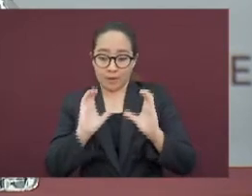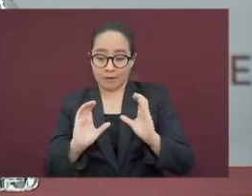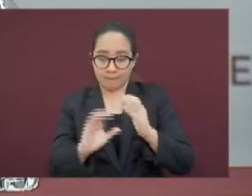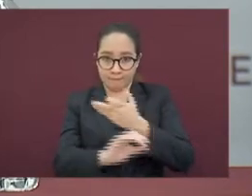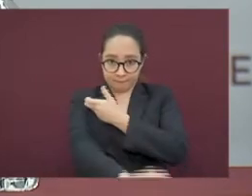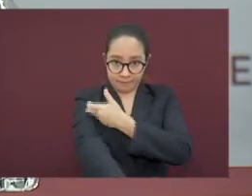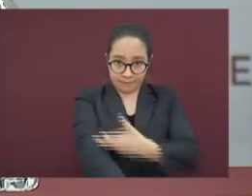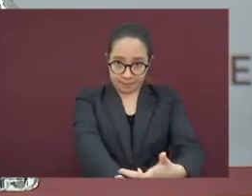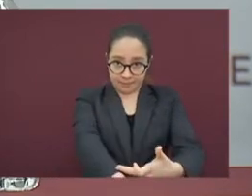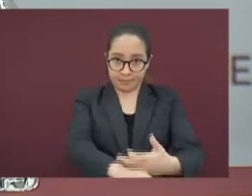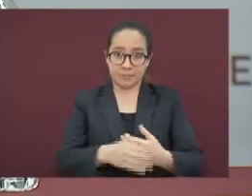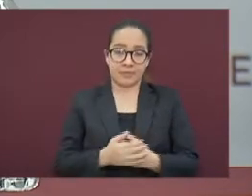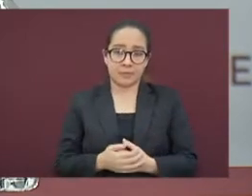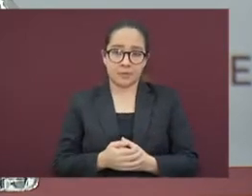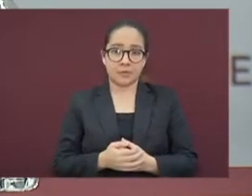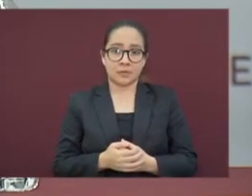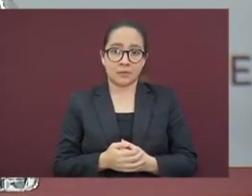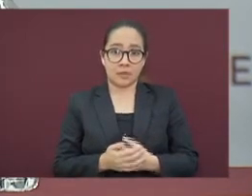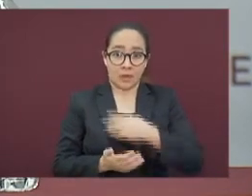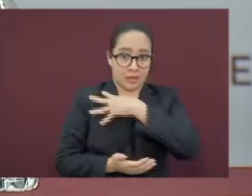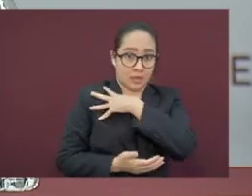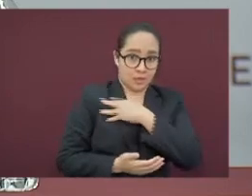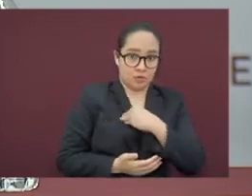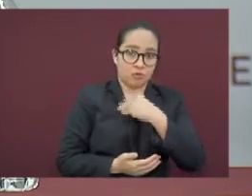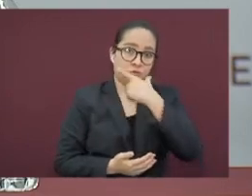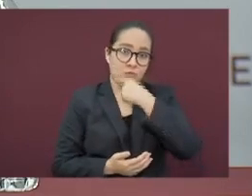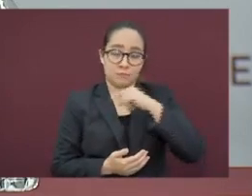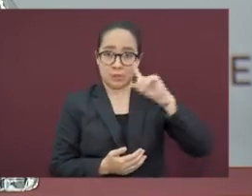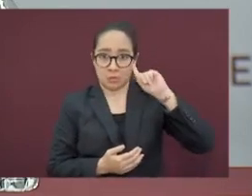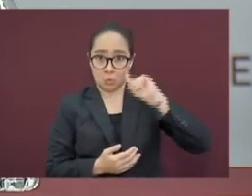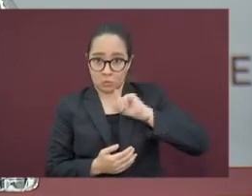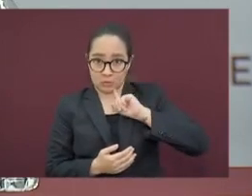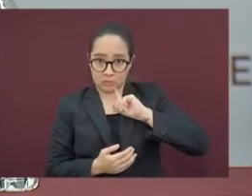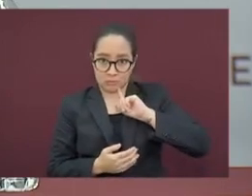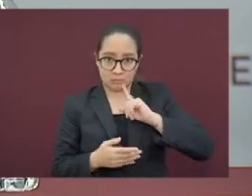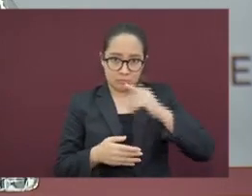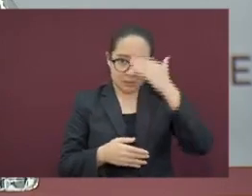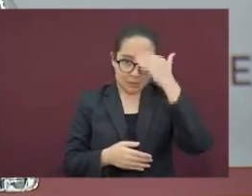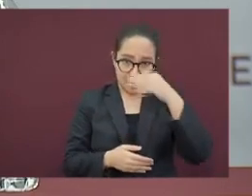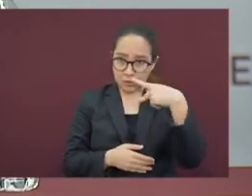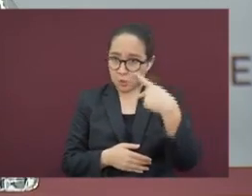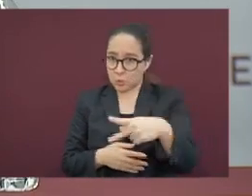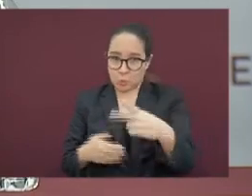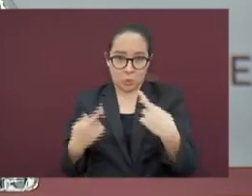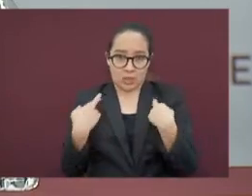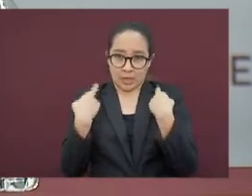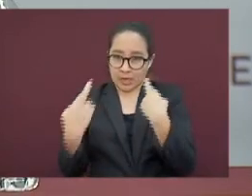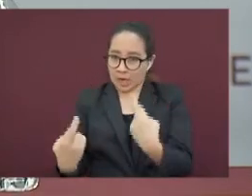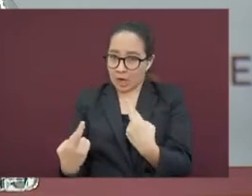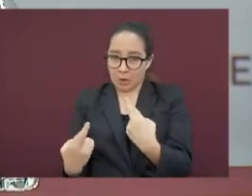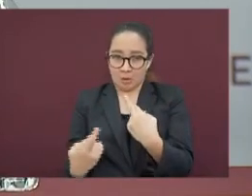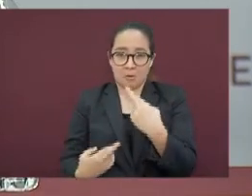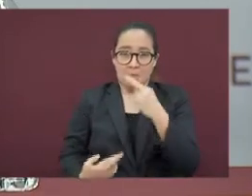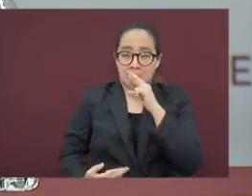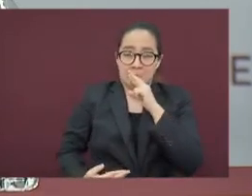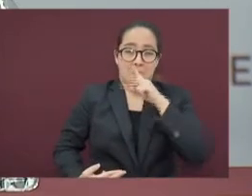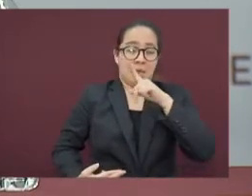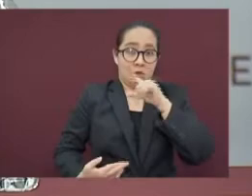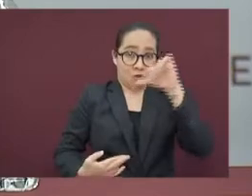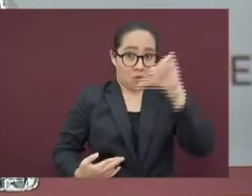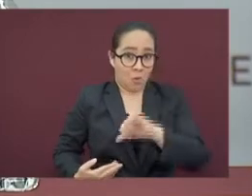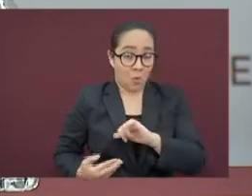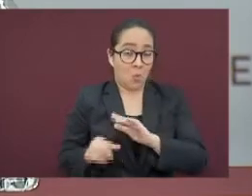decirles que el mejor regalo que pudieron darle hoy a sus papás es precisamente